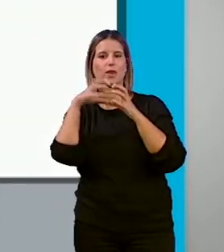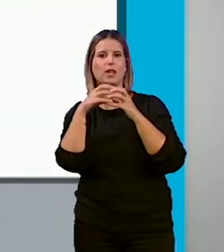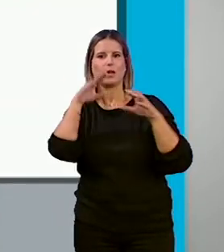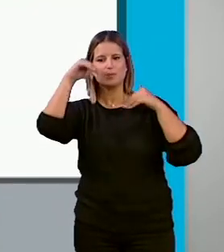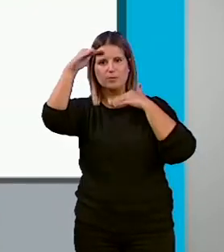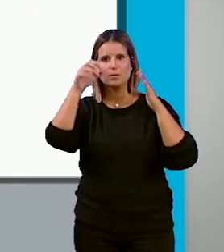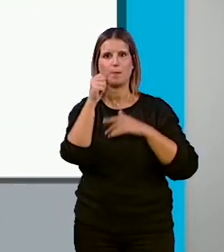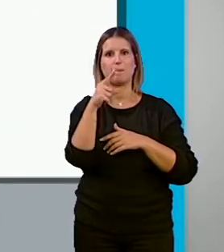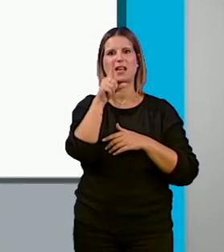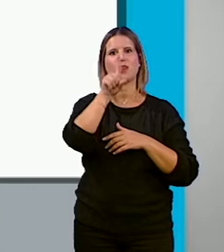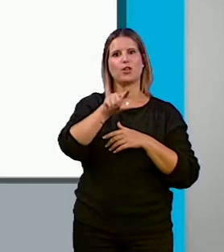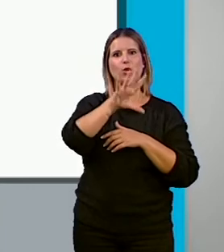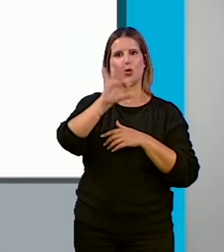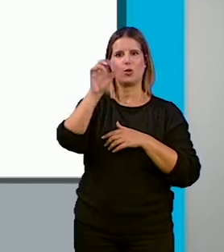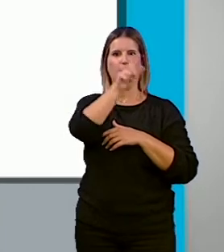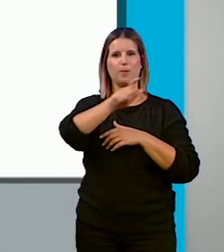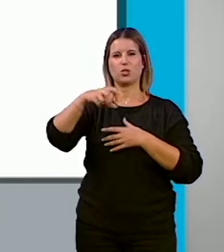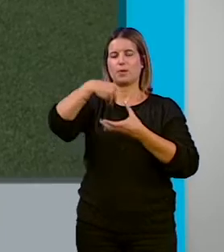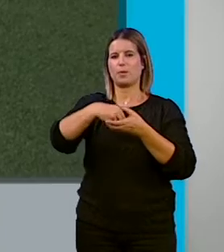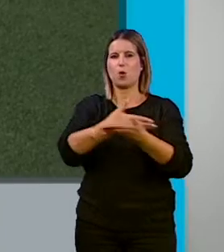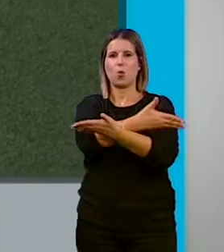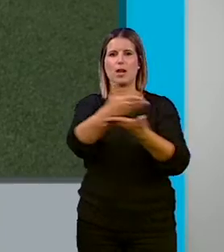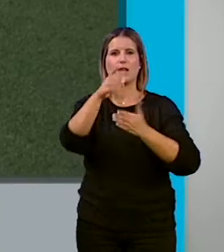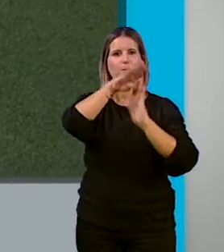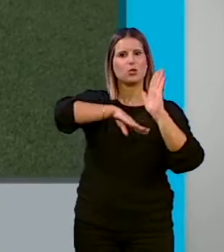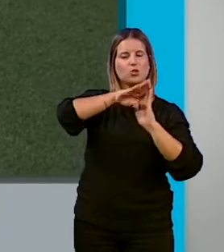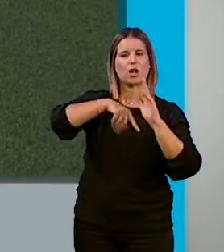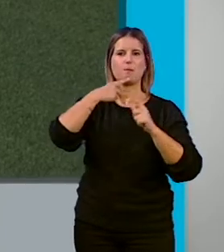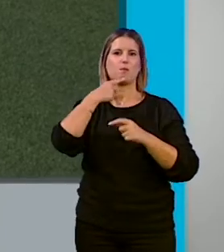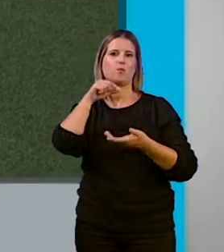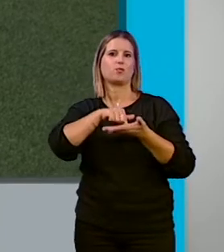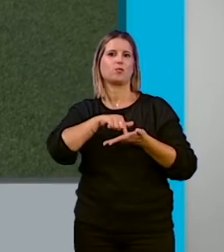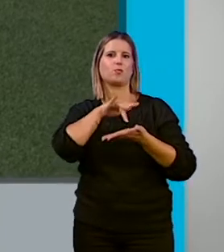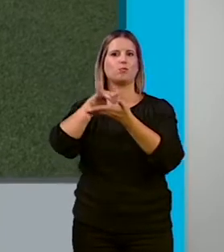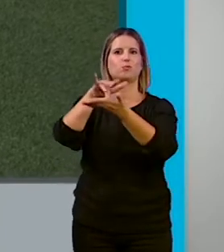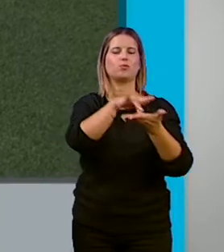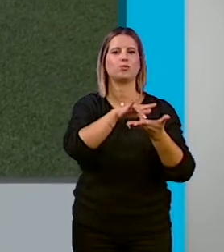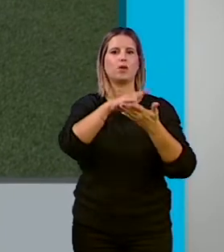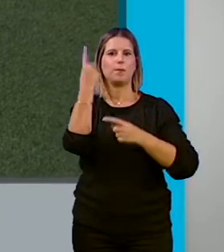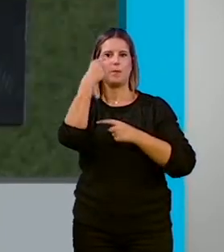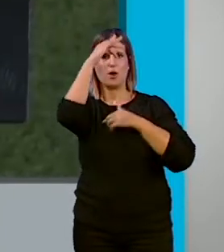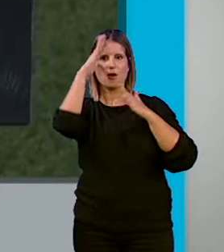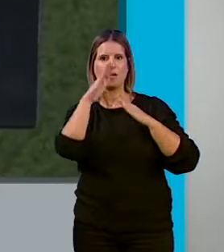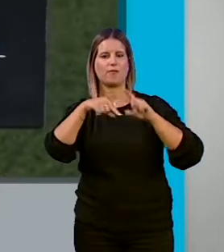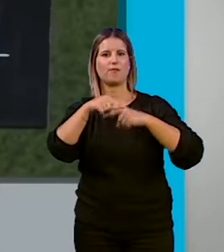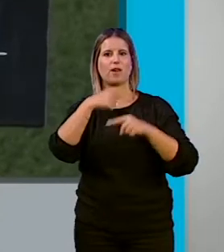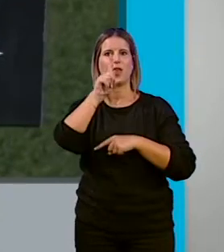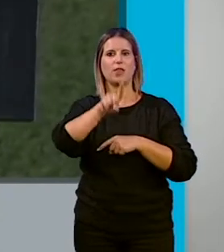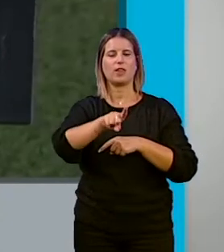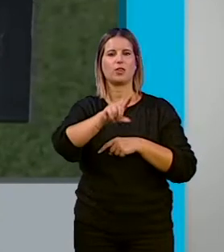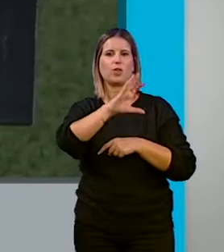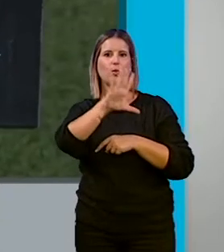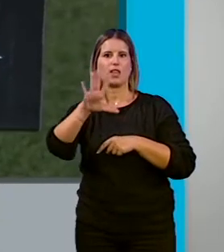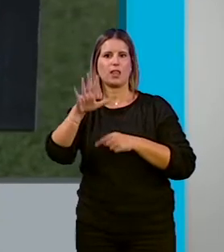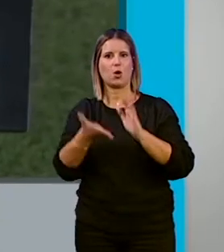.150 personas en cualquiera de sus programas de tratamiento ambulatorio o residencial, atención a familias y primeras demandas, concediendo 55 altas